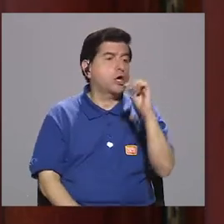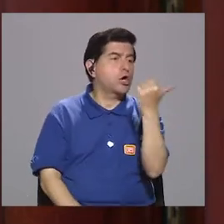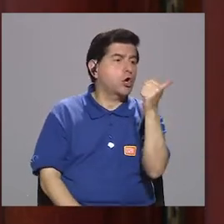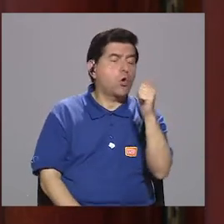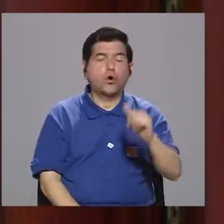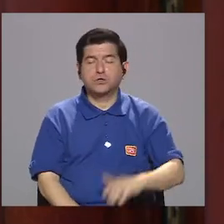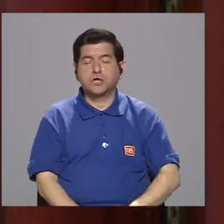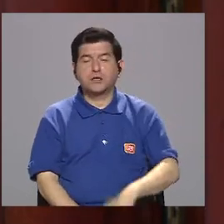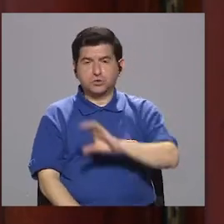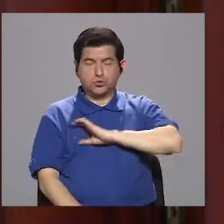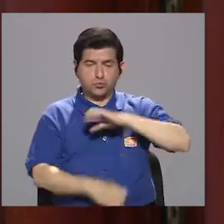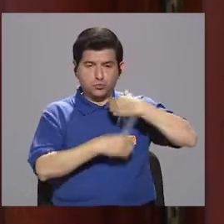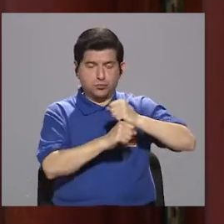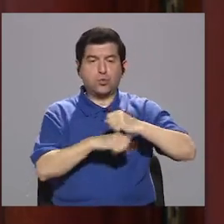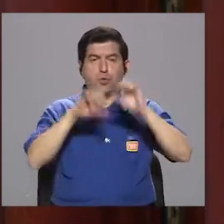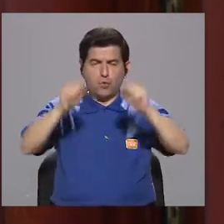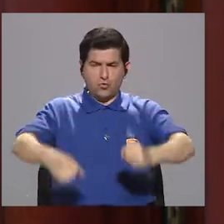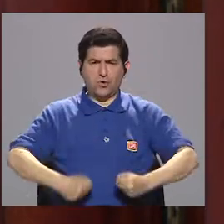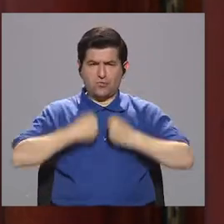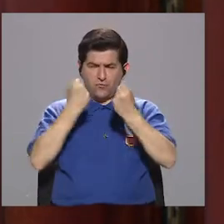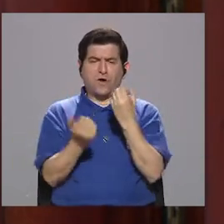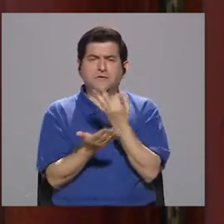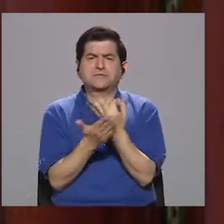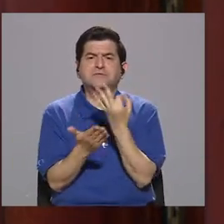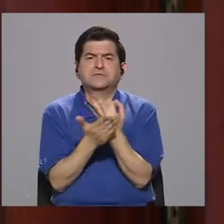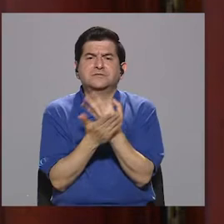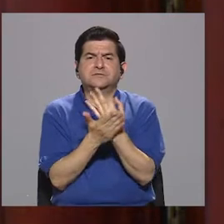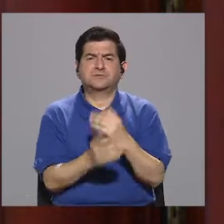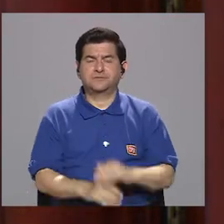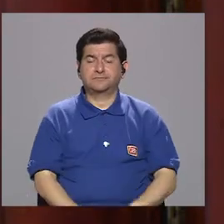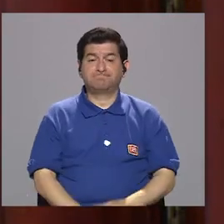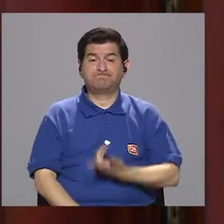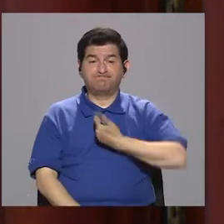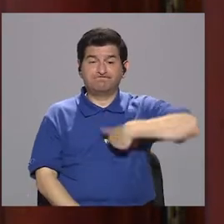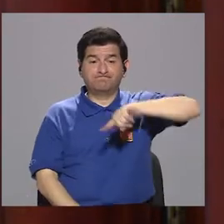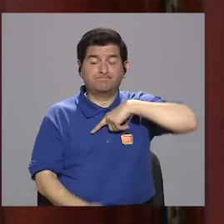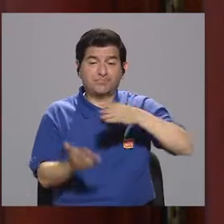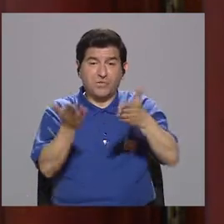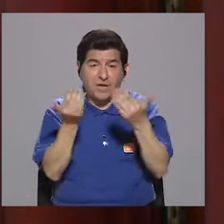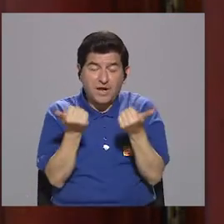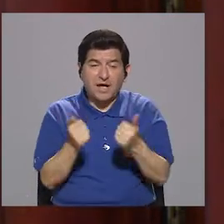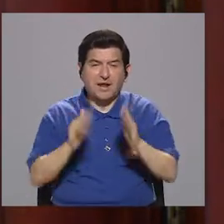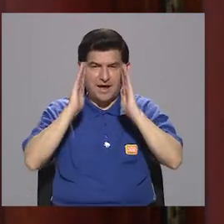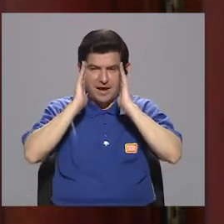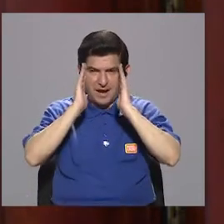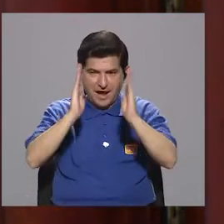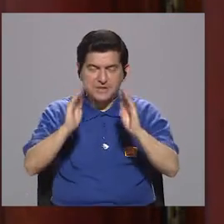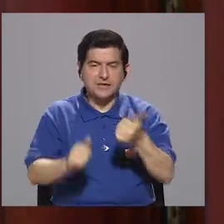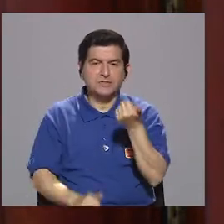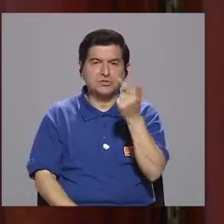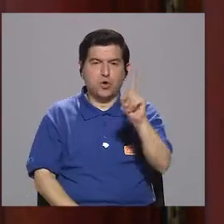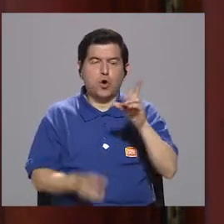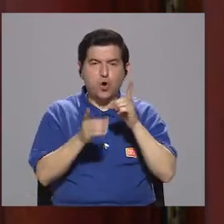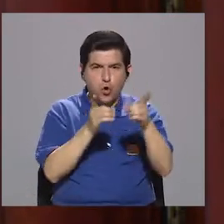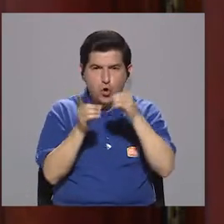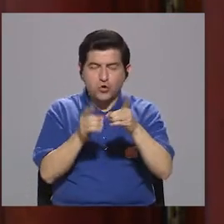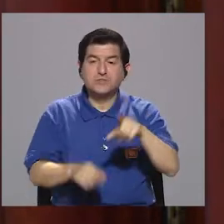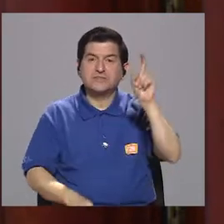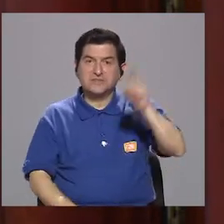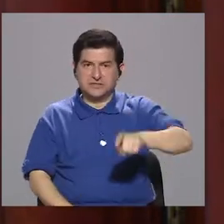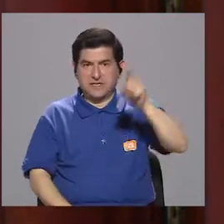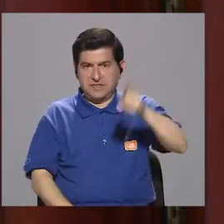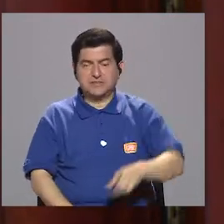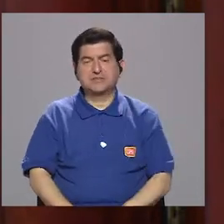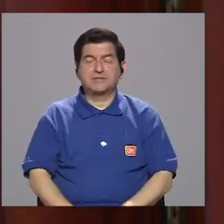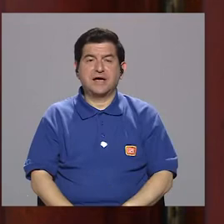a las otras policías municipales fortalecerse financieramente. Nosotros queremos tener una cobertura en los 11 distritos. Para eso se